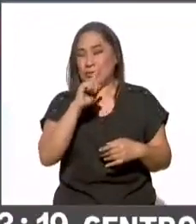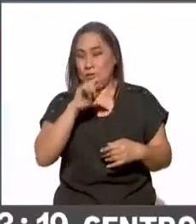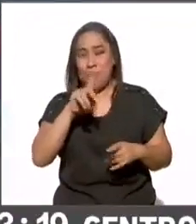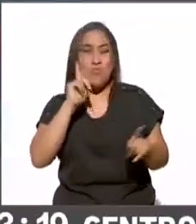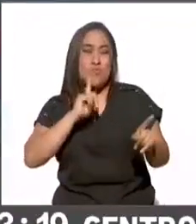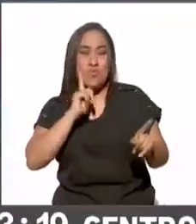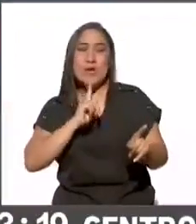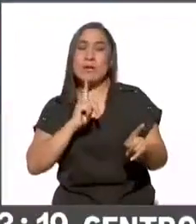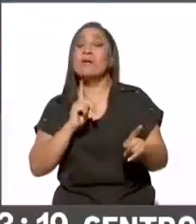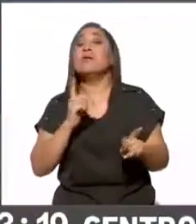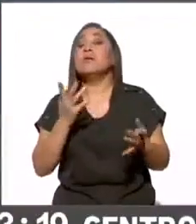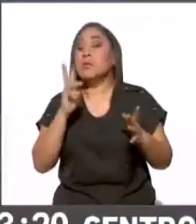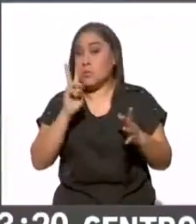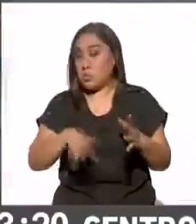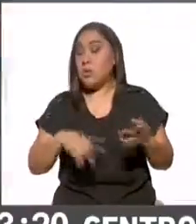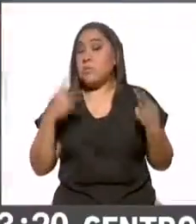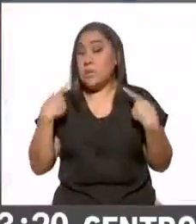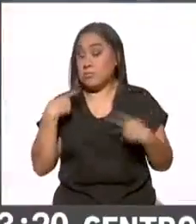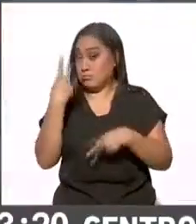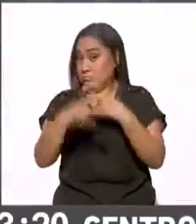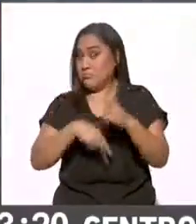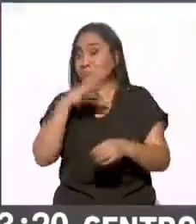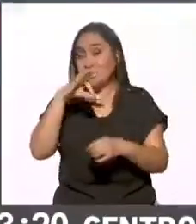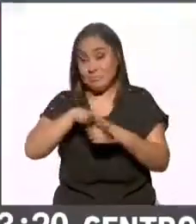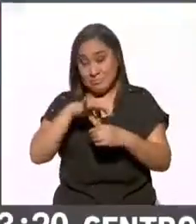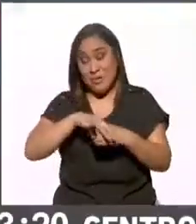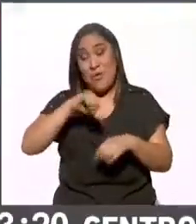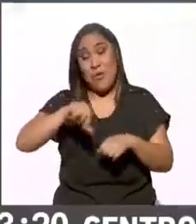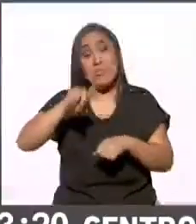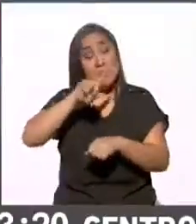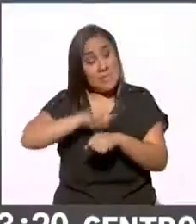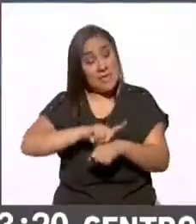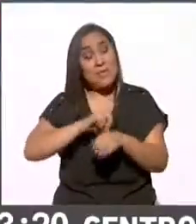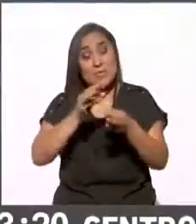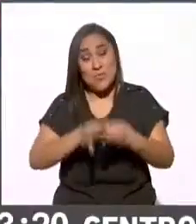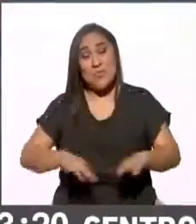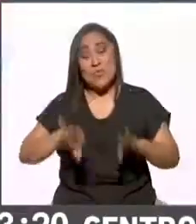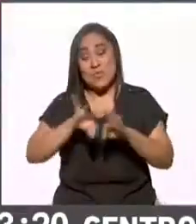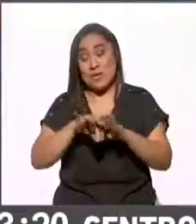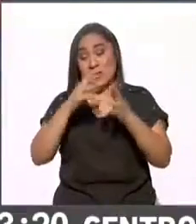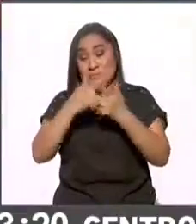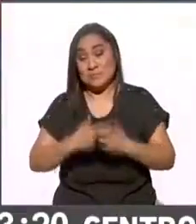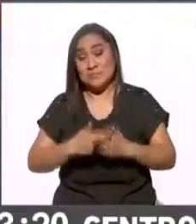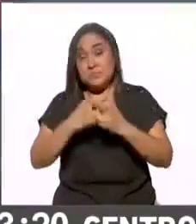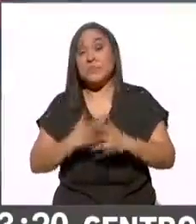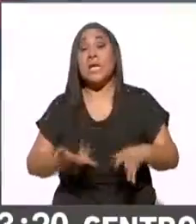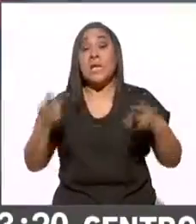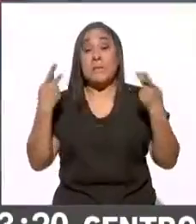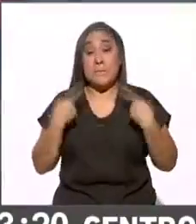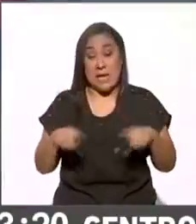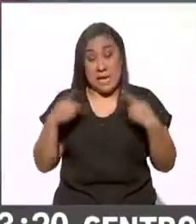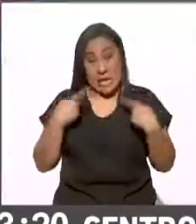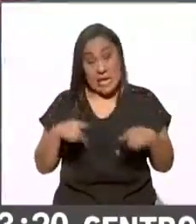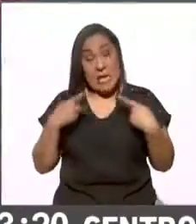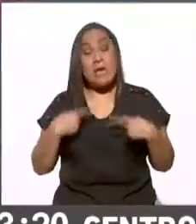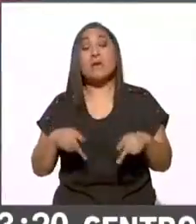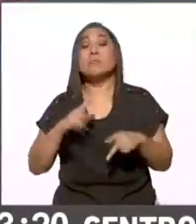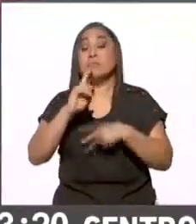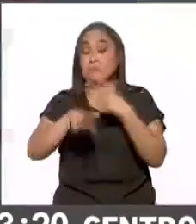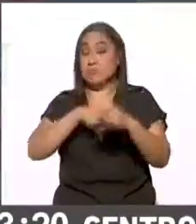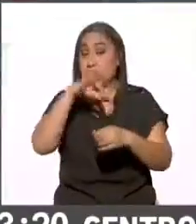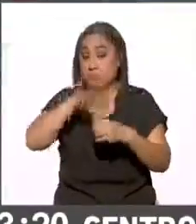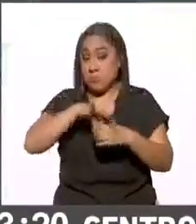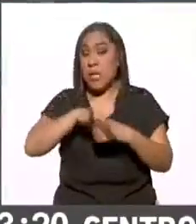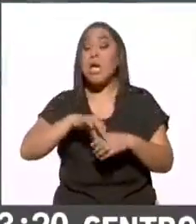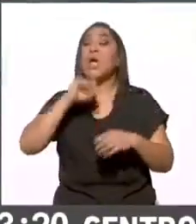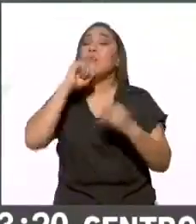una participación muy importante de los ciudadanos. Entonces, estamos... Participación de los ciudadanos y una instalación de casillas,